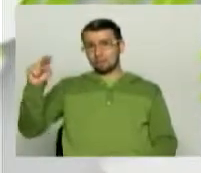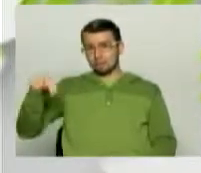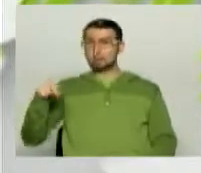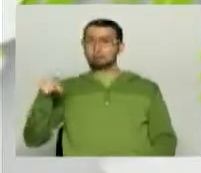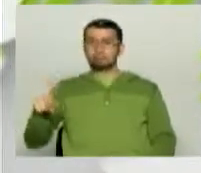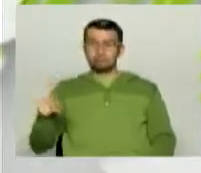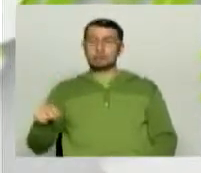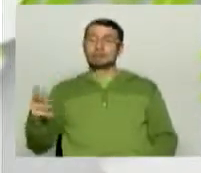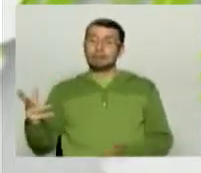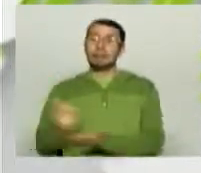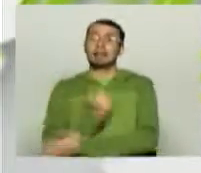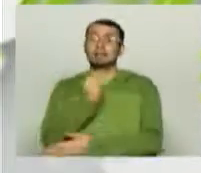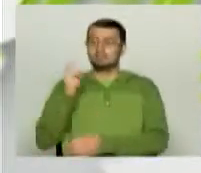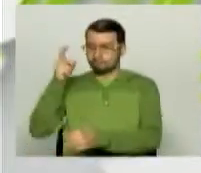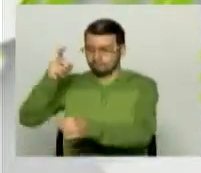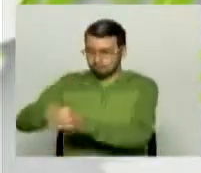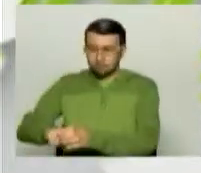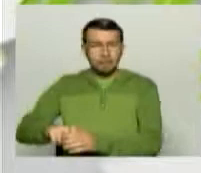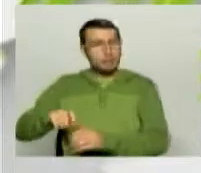Sudamérica.